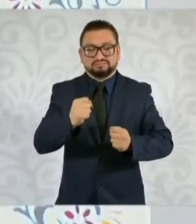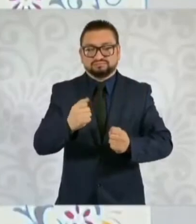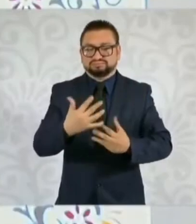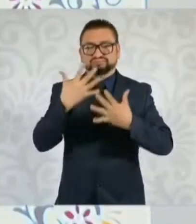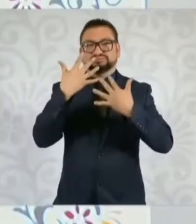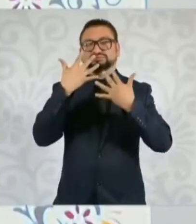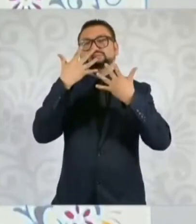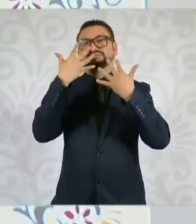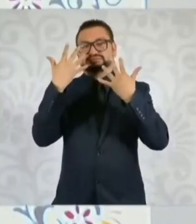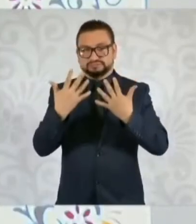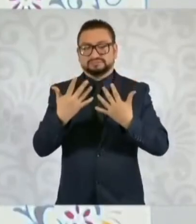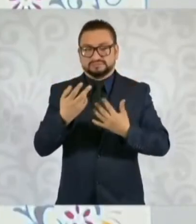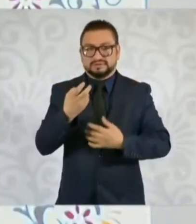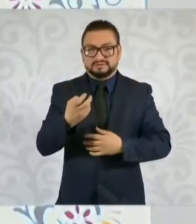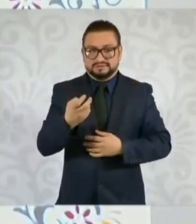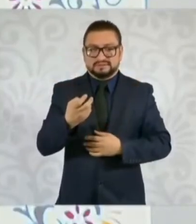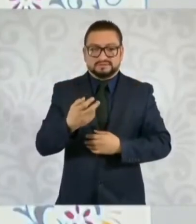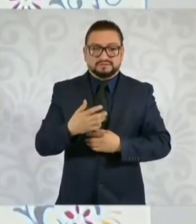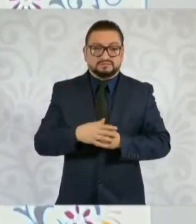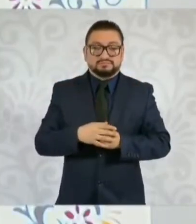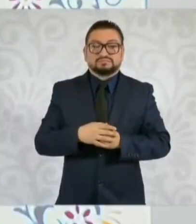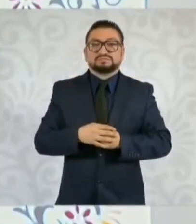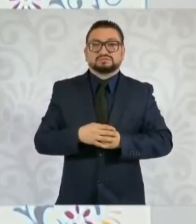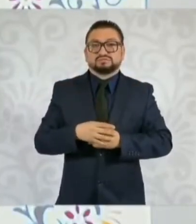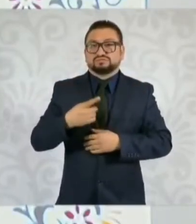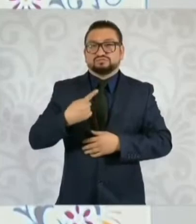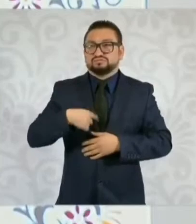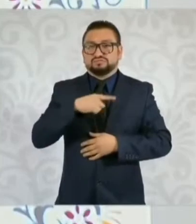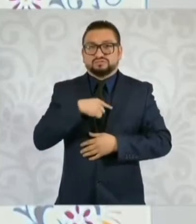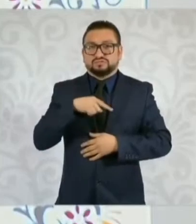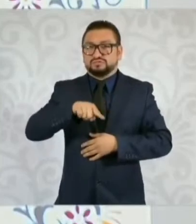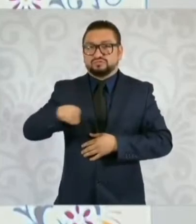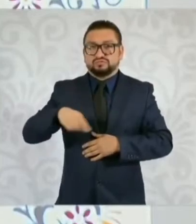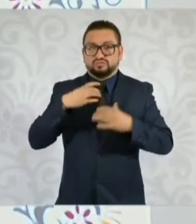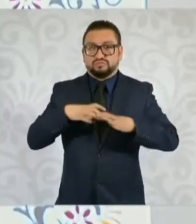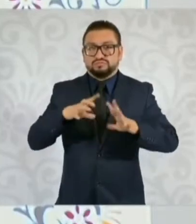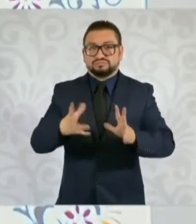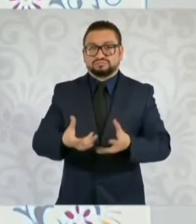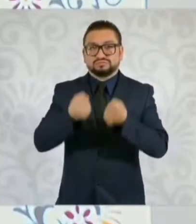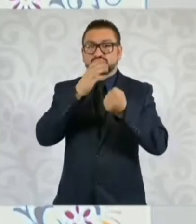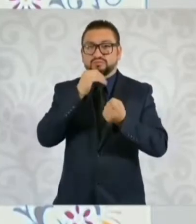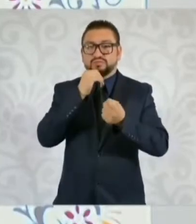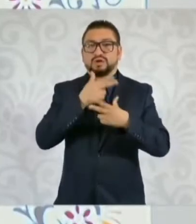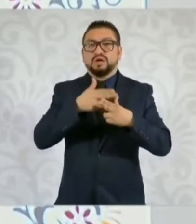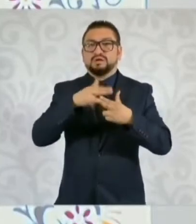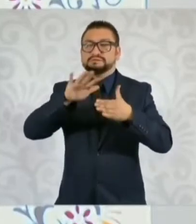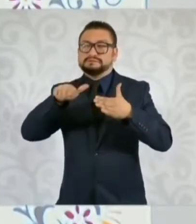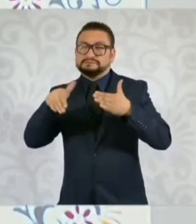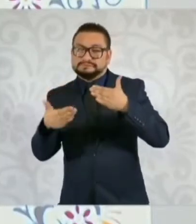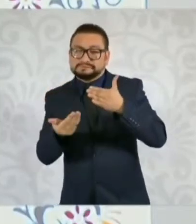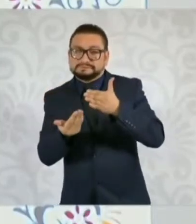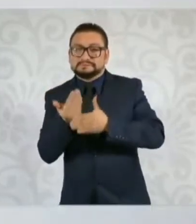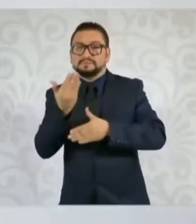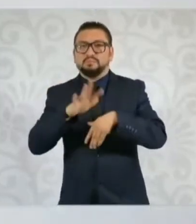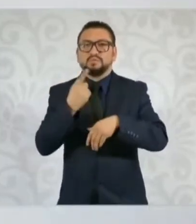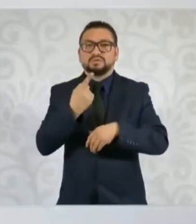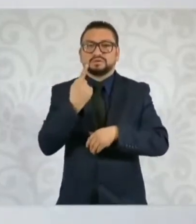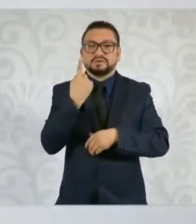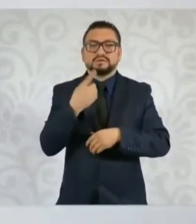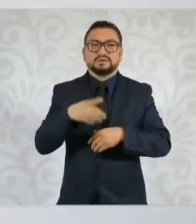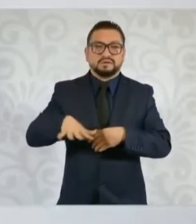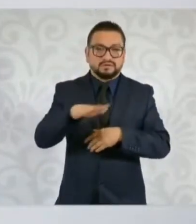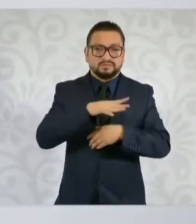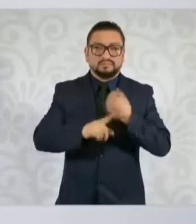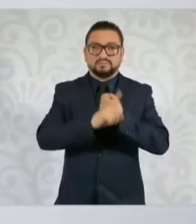directo del gas. No pudimos recuperar los cuerpos hasta la madrugada por un problema de que la